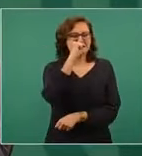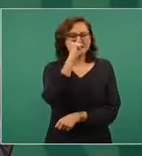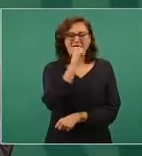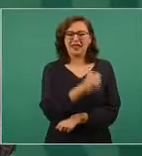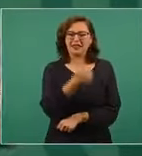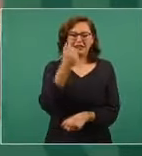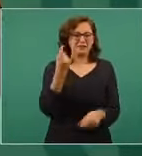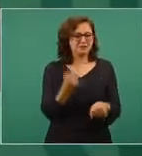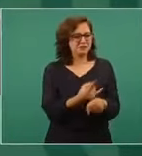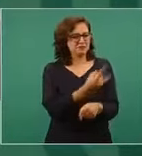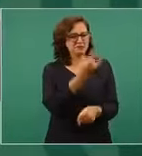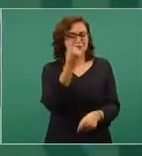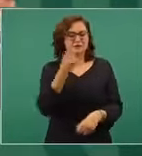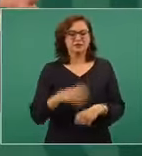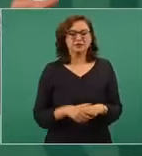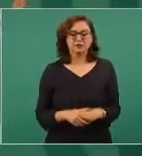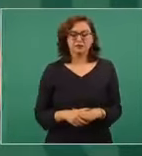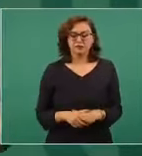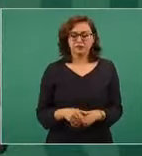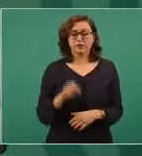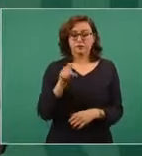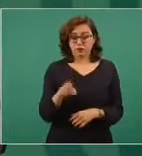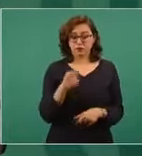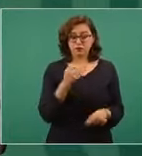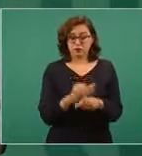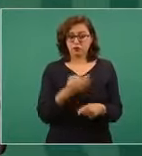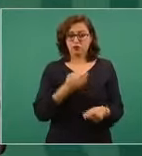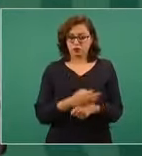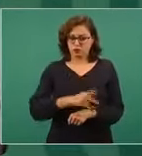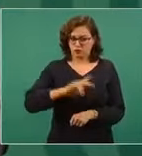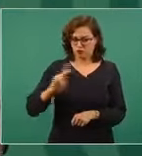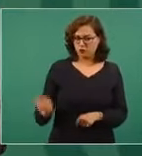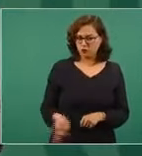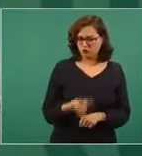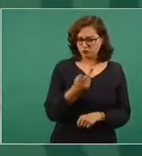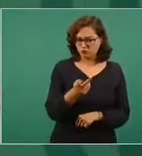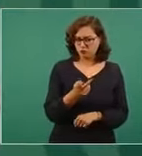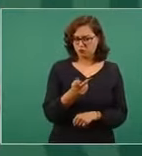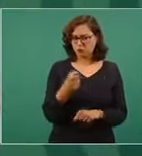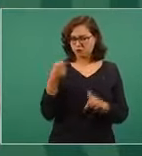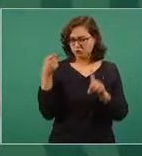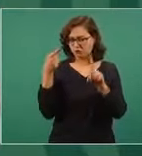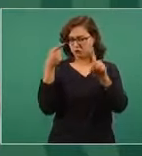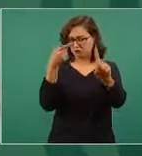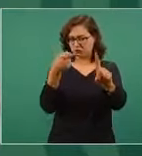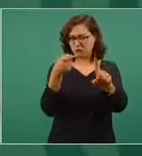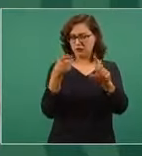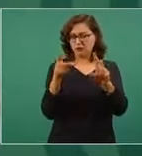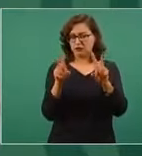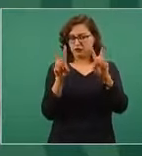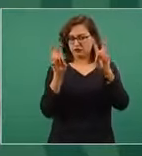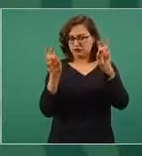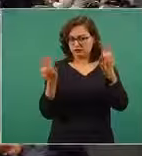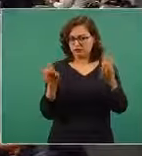Entonces, tu pregunta va más o menos en esa idea general,